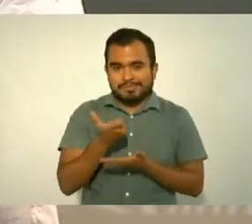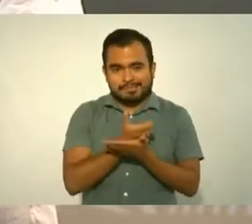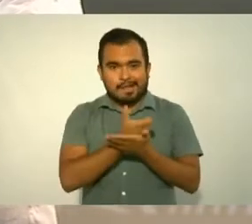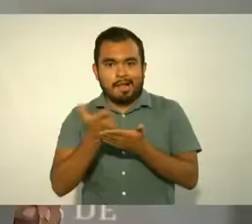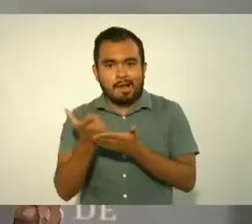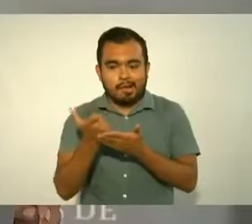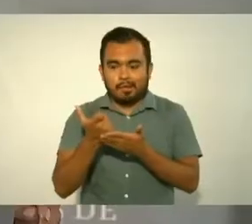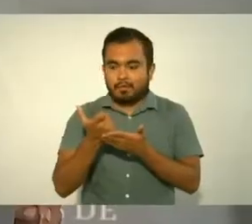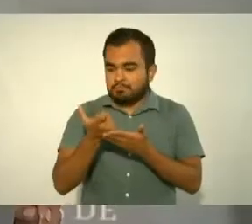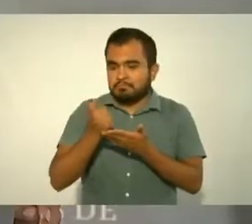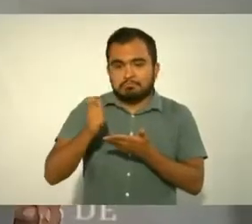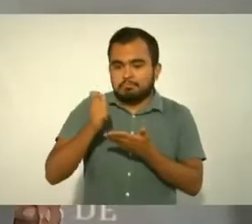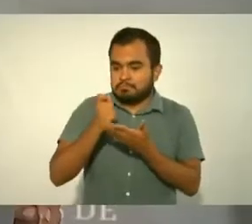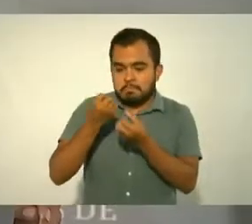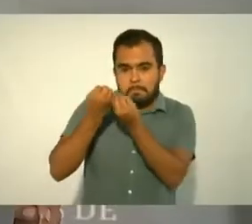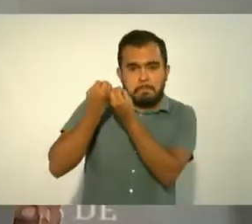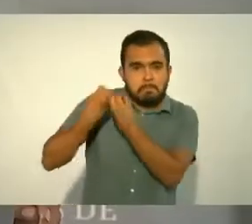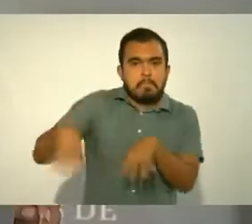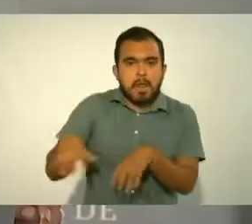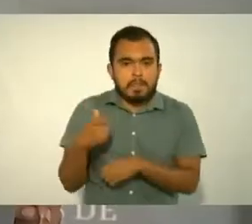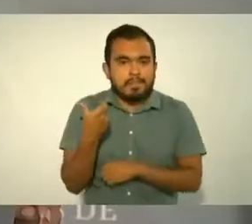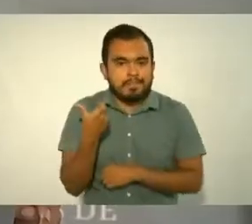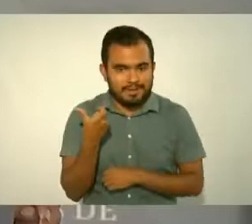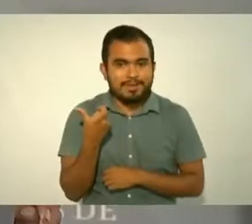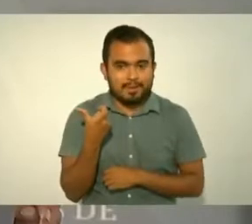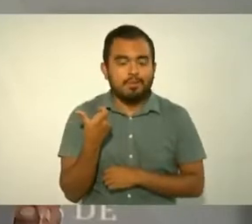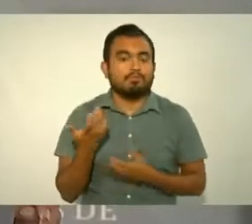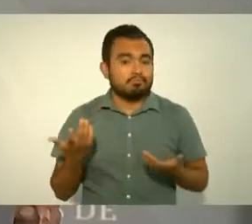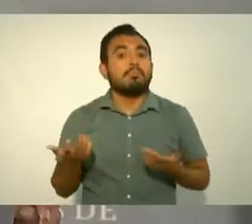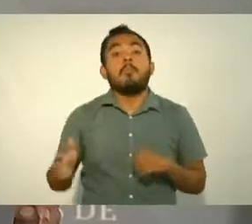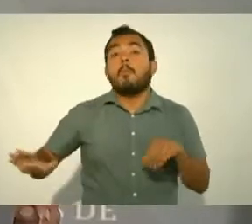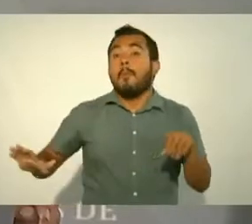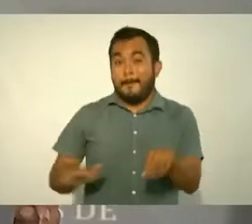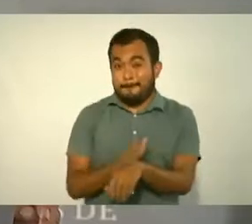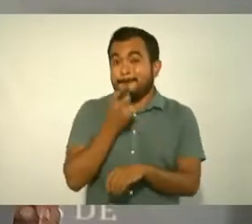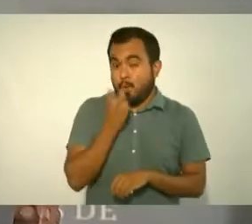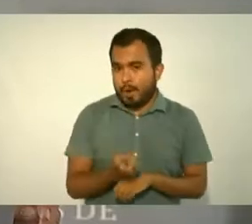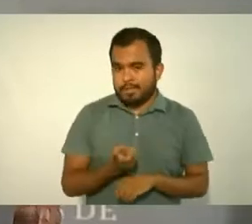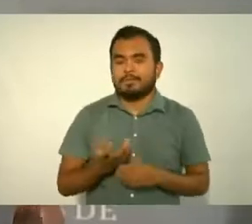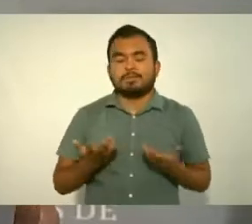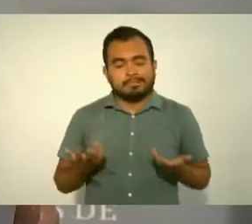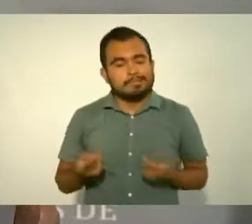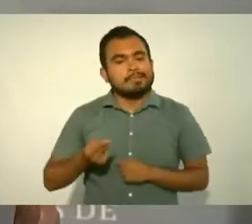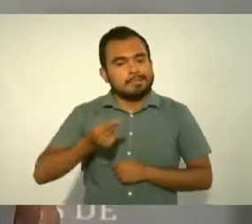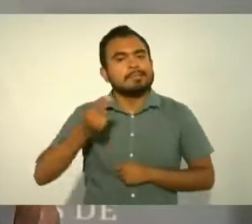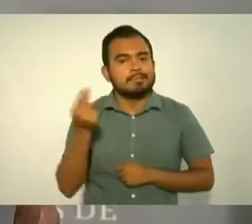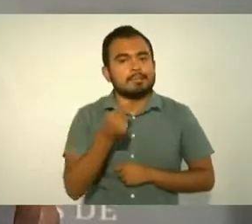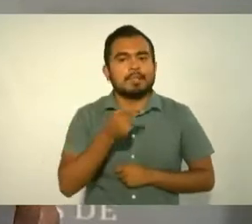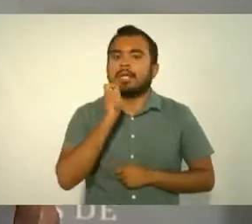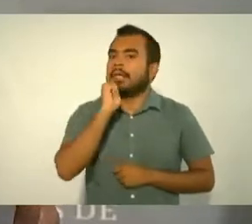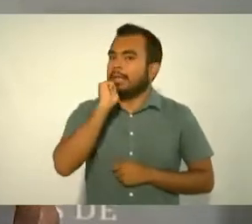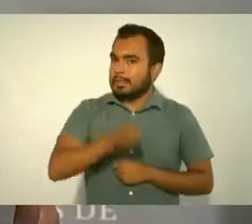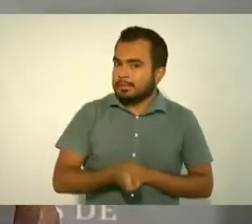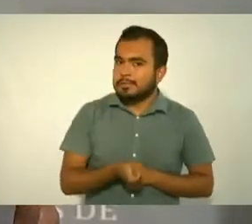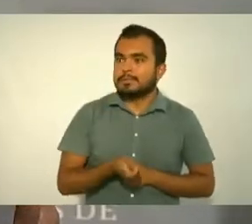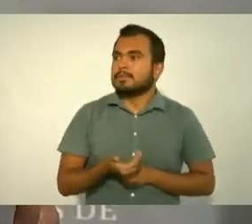por eso necesitamos enfrentar este fenómeno